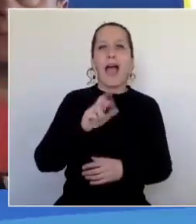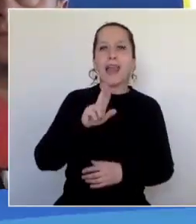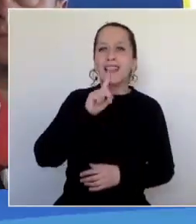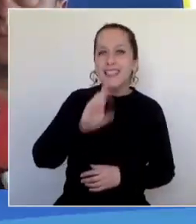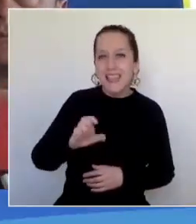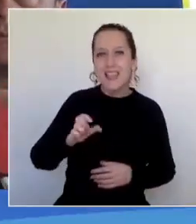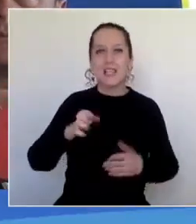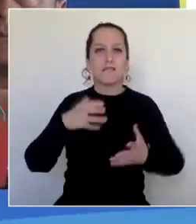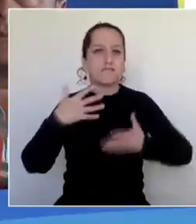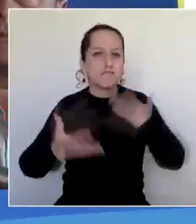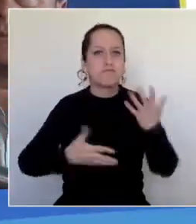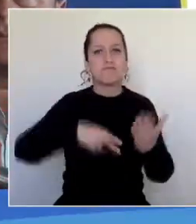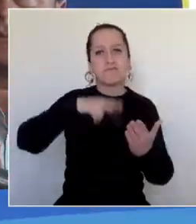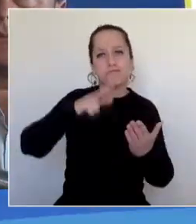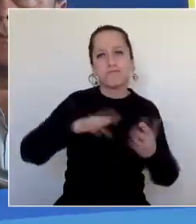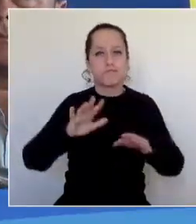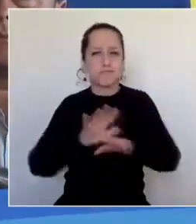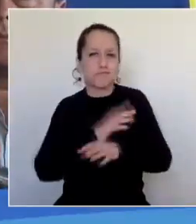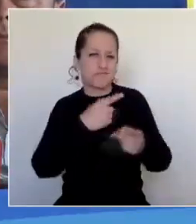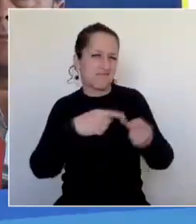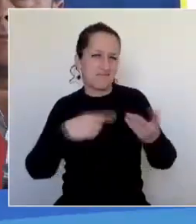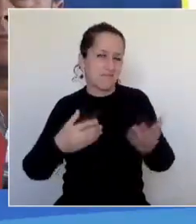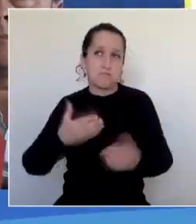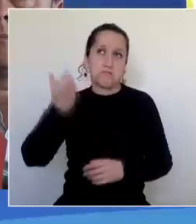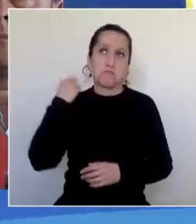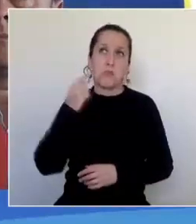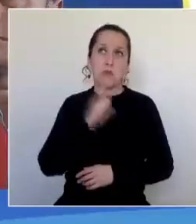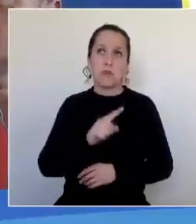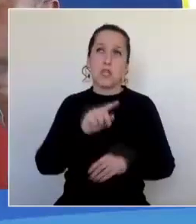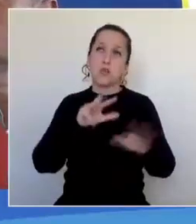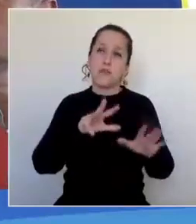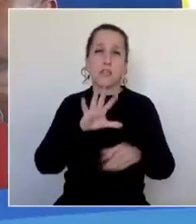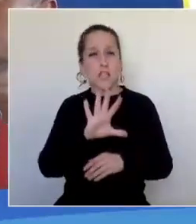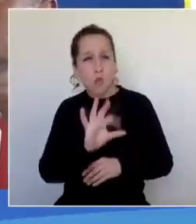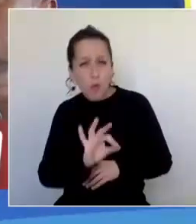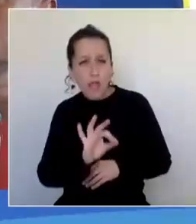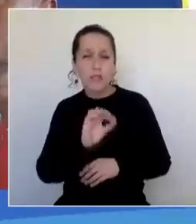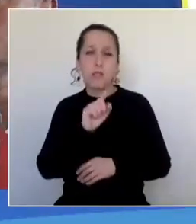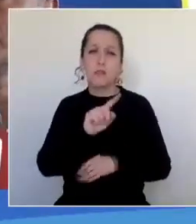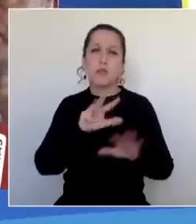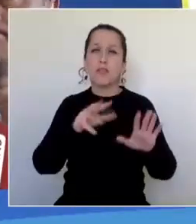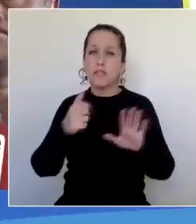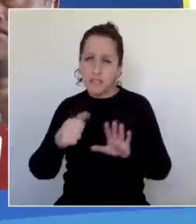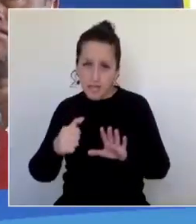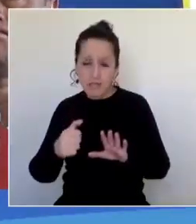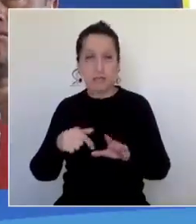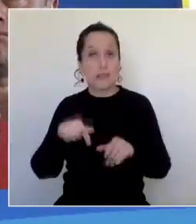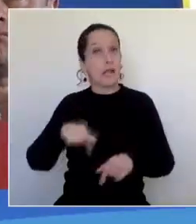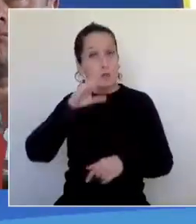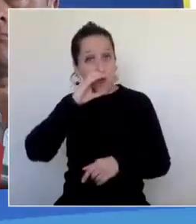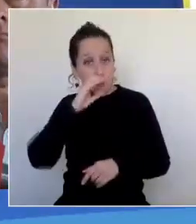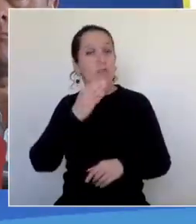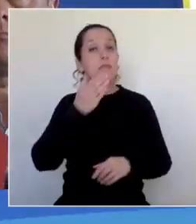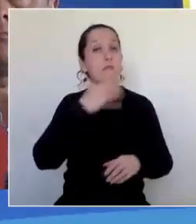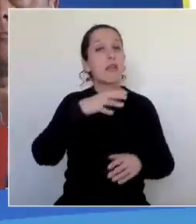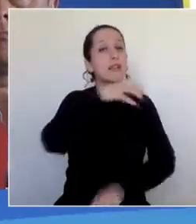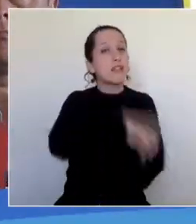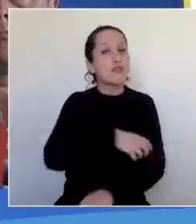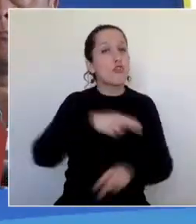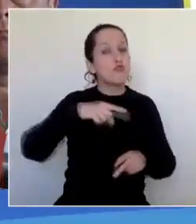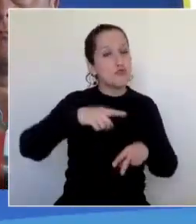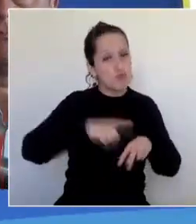integral, desde los años 60, desde los años 50, la región de Ñuble también, llena de personas que